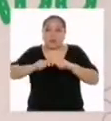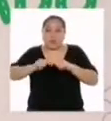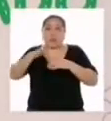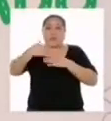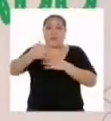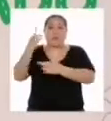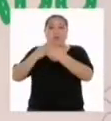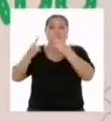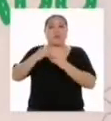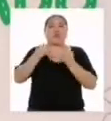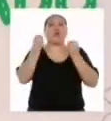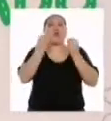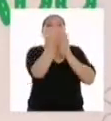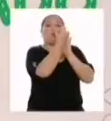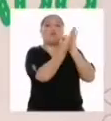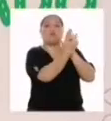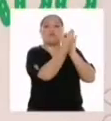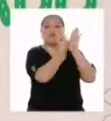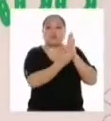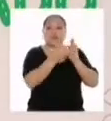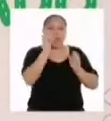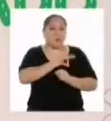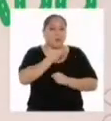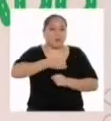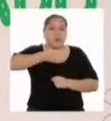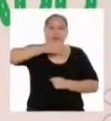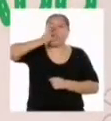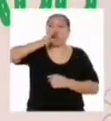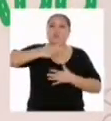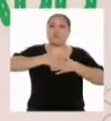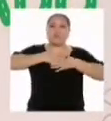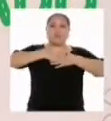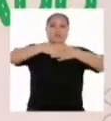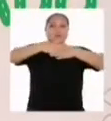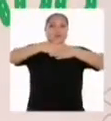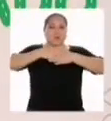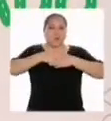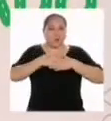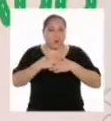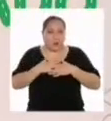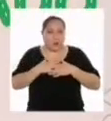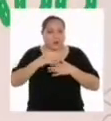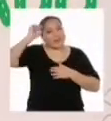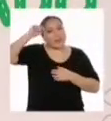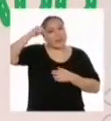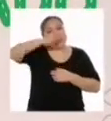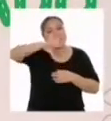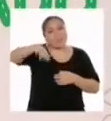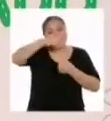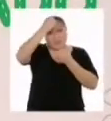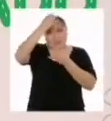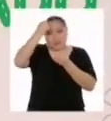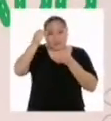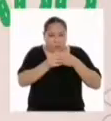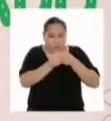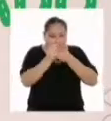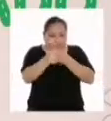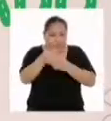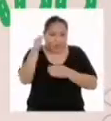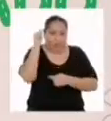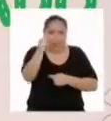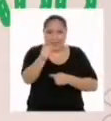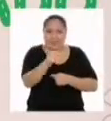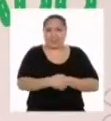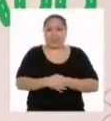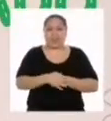frecuencia. Aprovechen para tomar un vaso de agua y respirar profundo. Recuerden que toda esa información nos conducirá a eso.